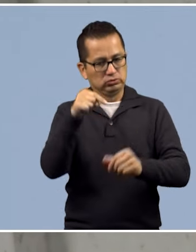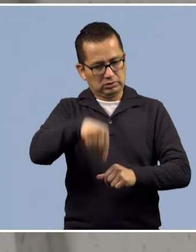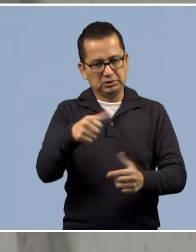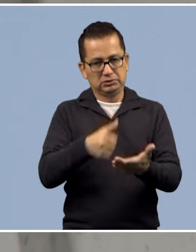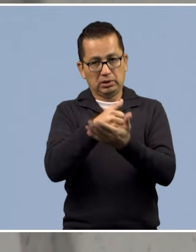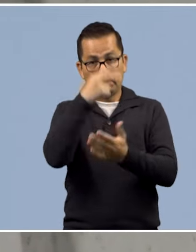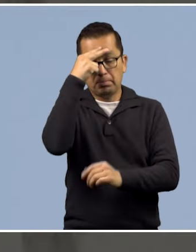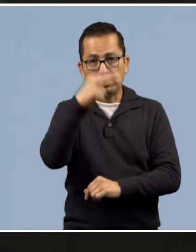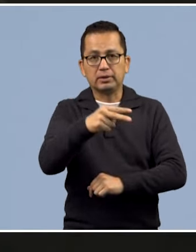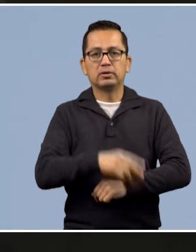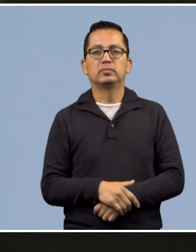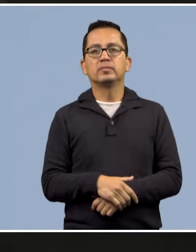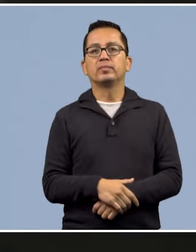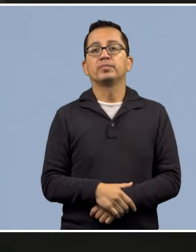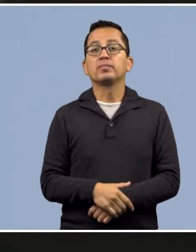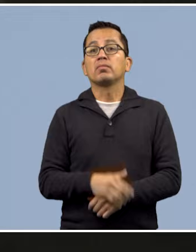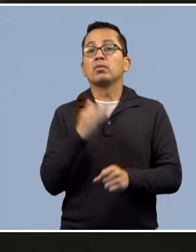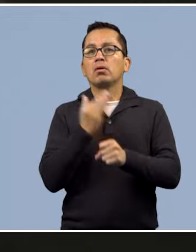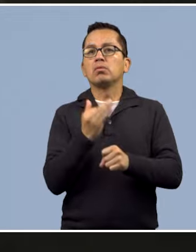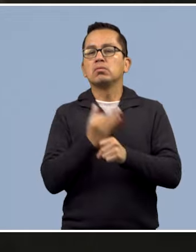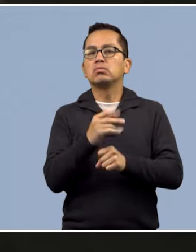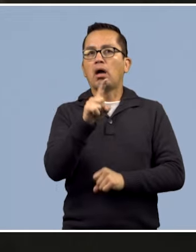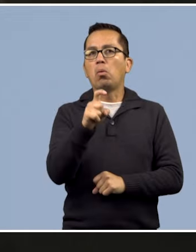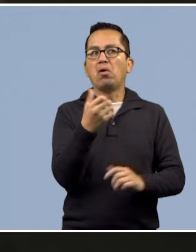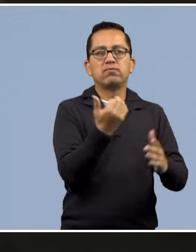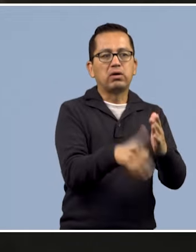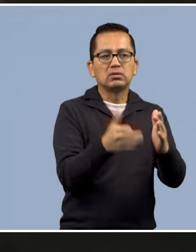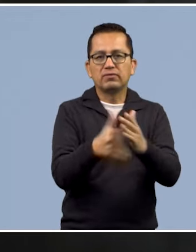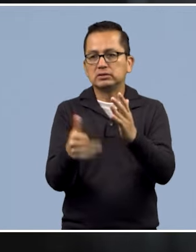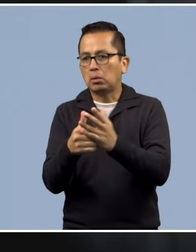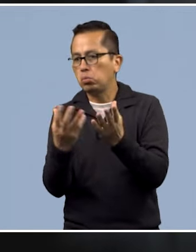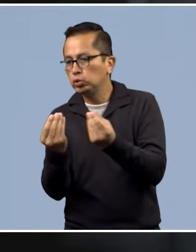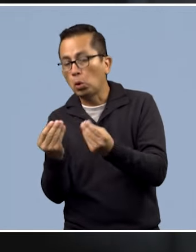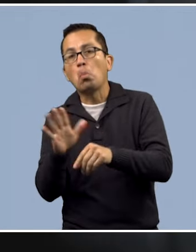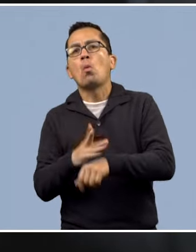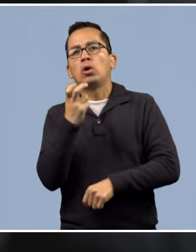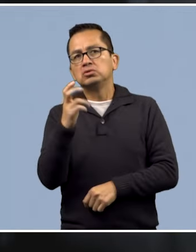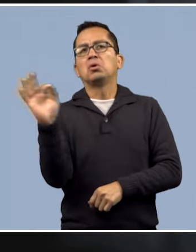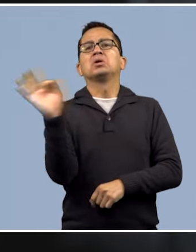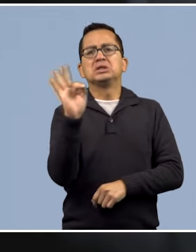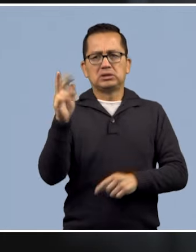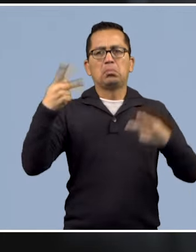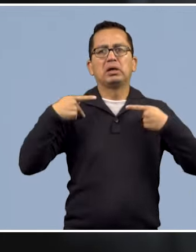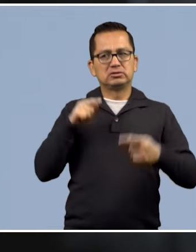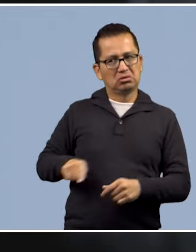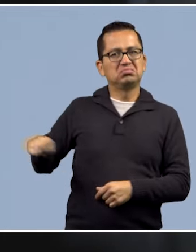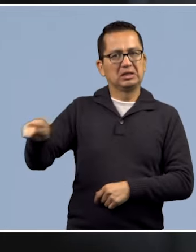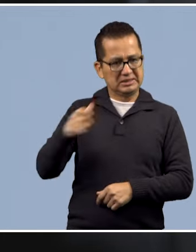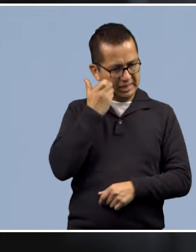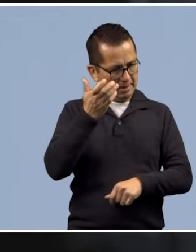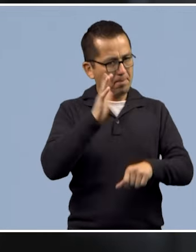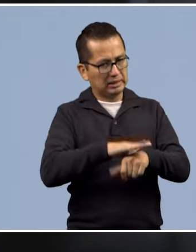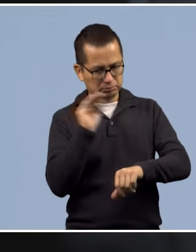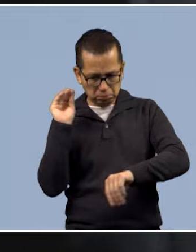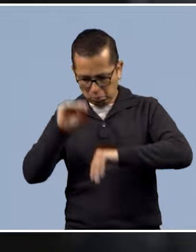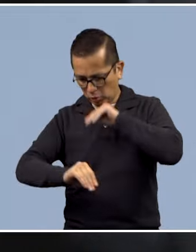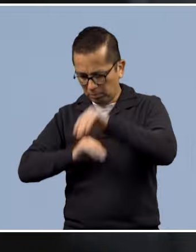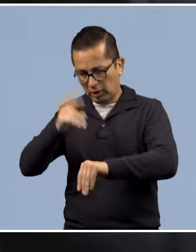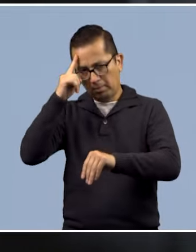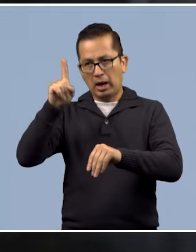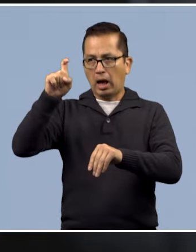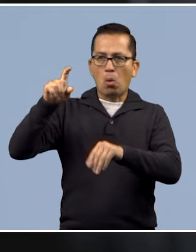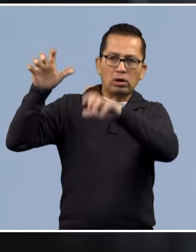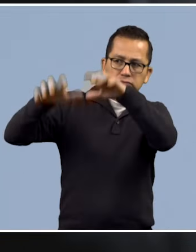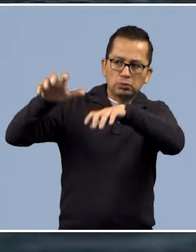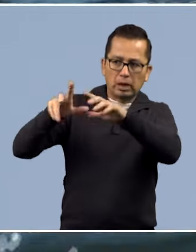de México. El desabasto actual de agua puede motivar y expandir de forma acelerada el programa de cosecha de lluvia a más